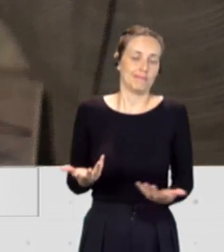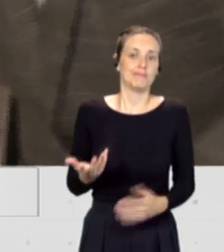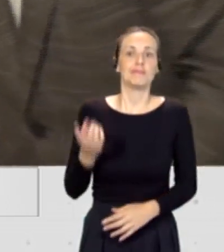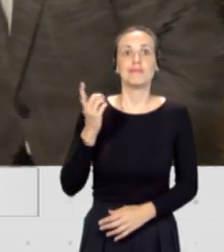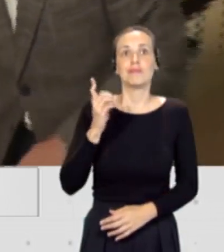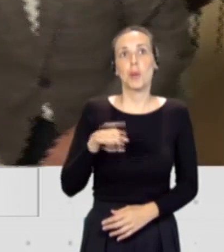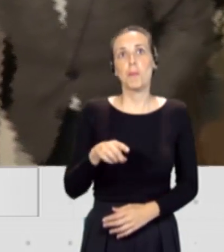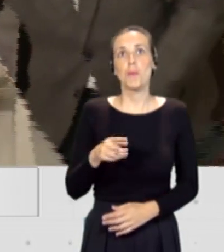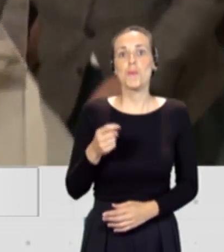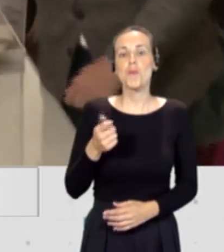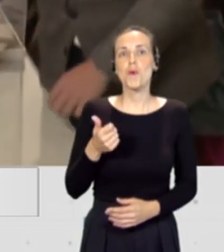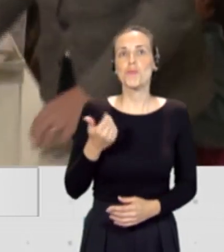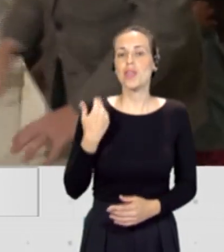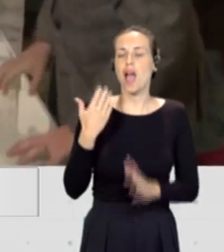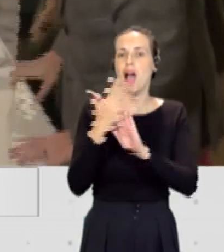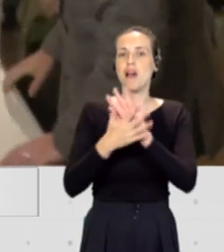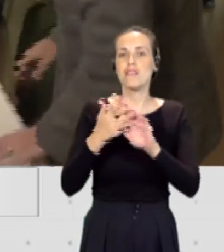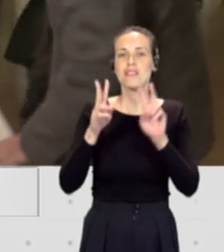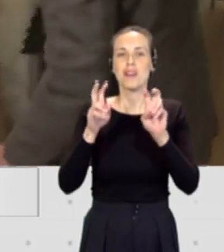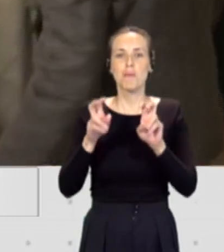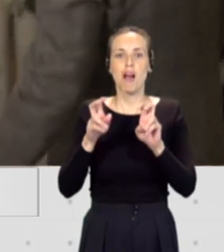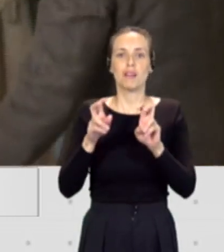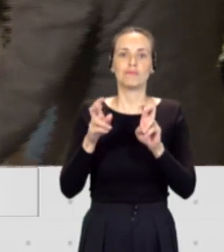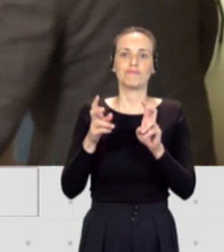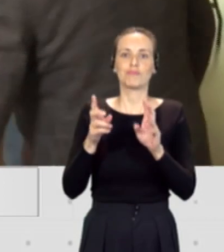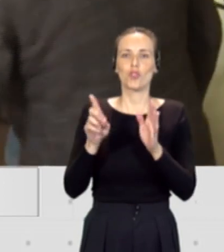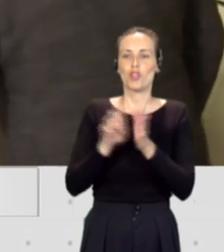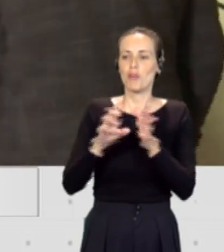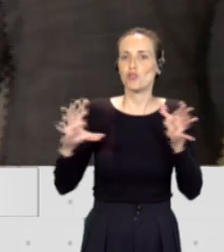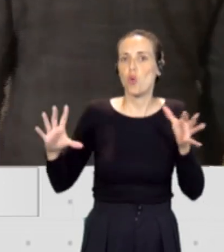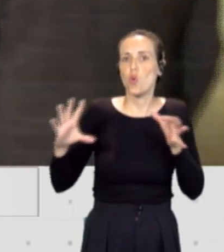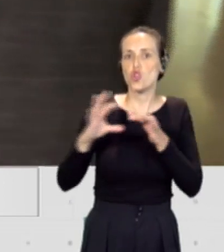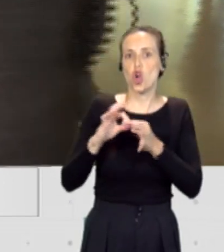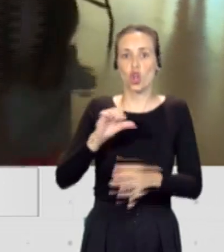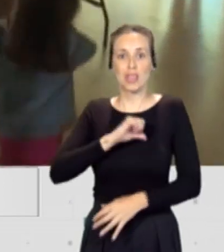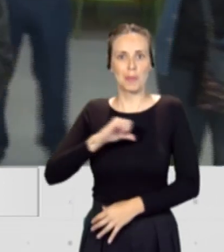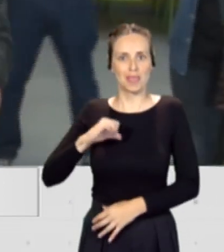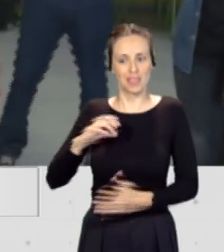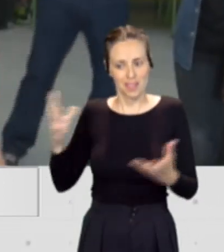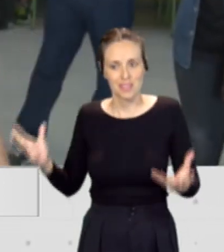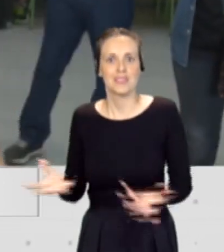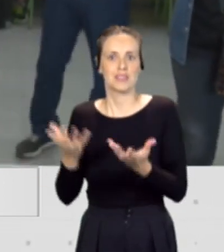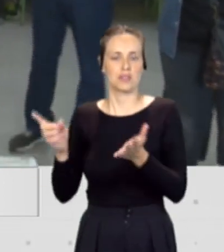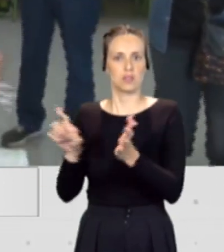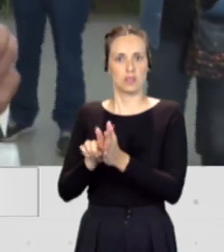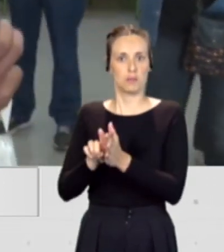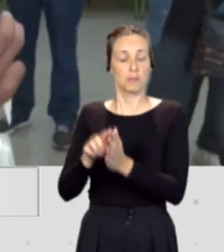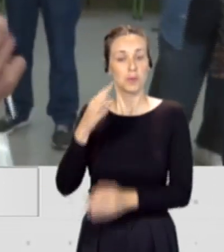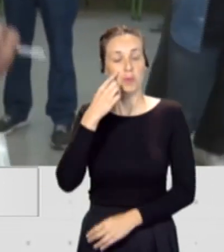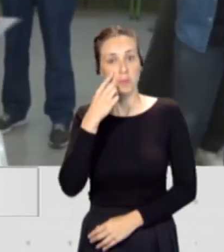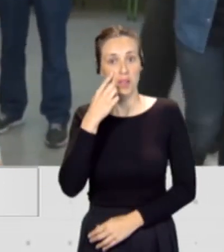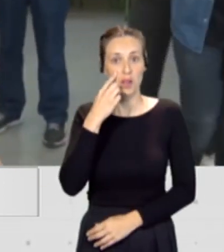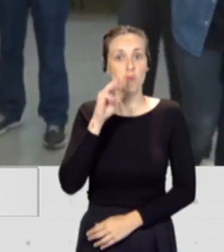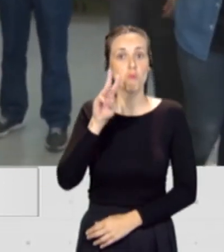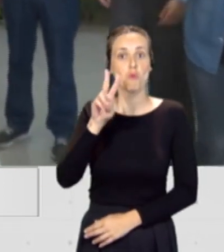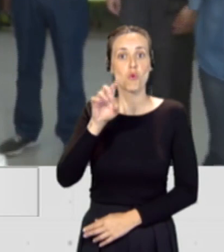un poco él hablaba de reconstruirse puente de unión del independentismo, ¿no? Pero fíjate, Puyol